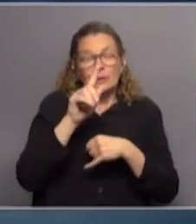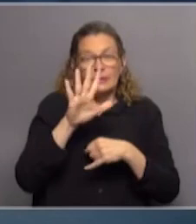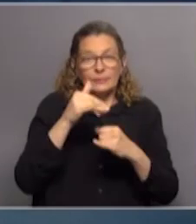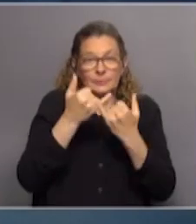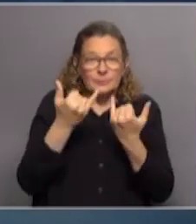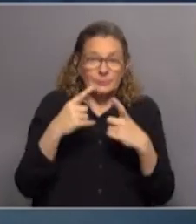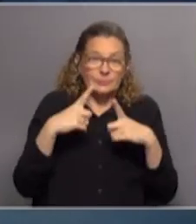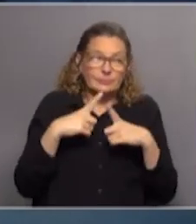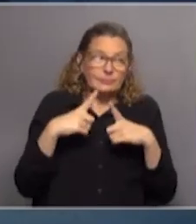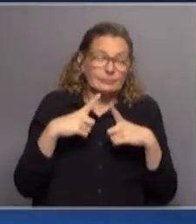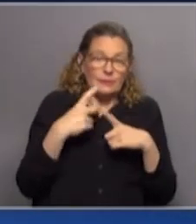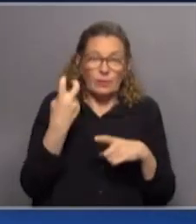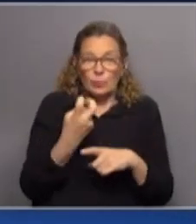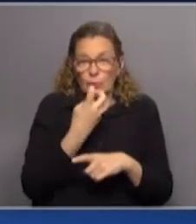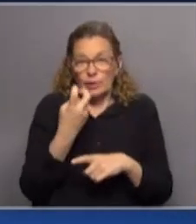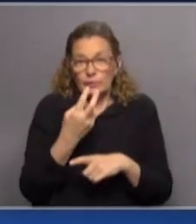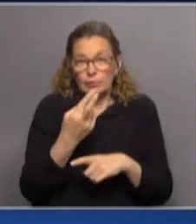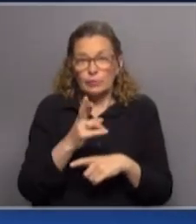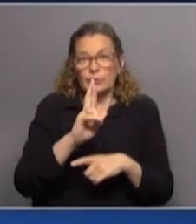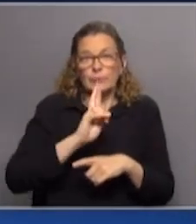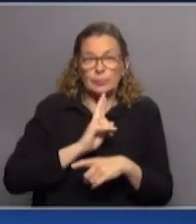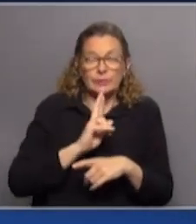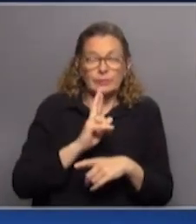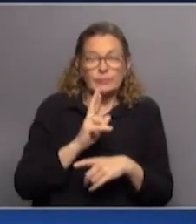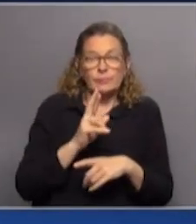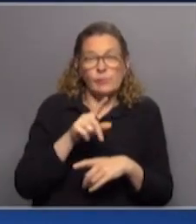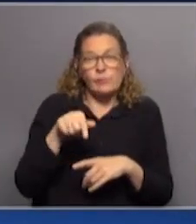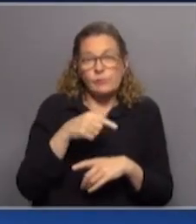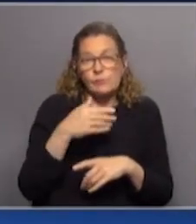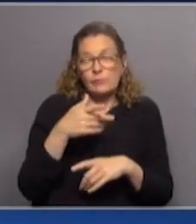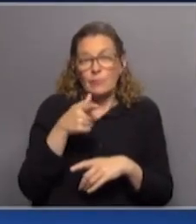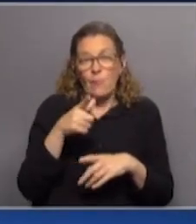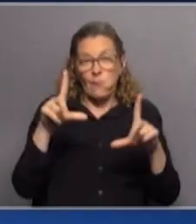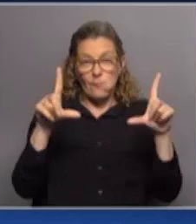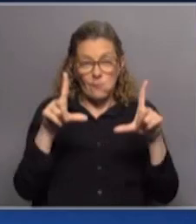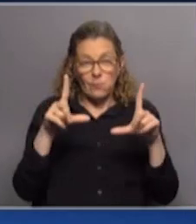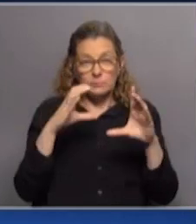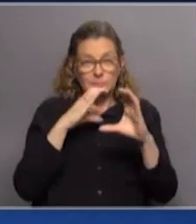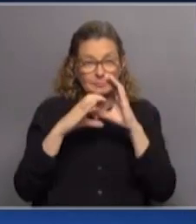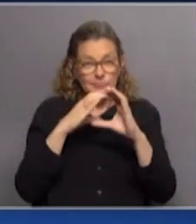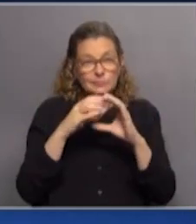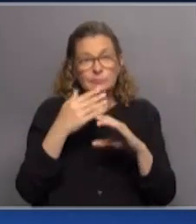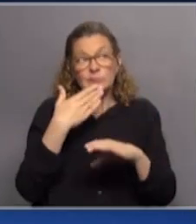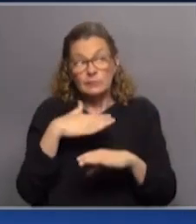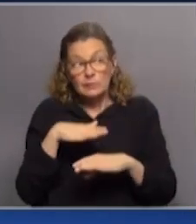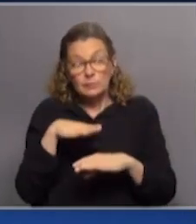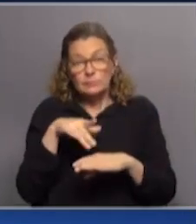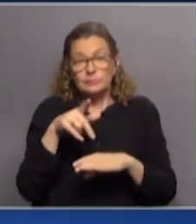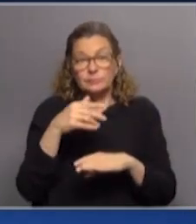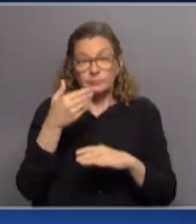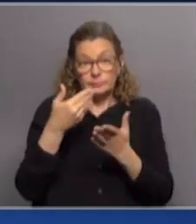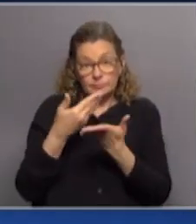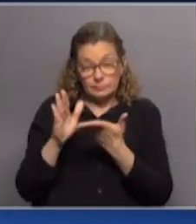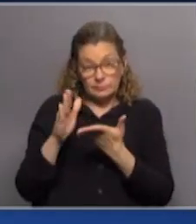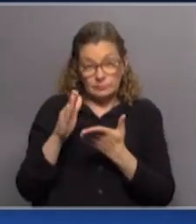estar buscando respuestas, en donde nos enteramos por los medios de comunicación de la intervención de